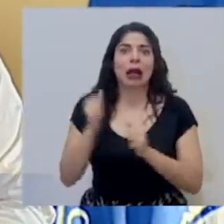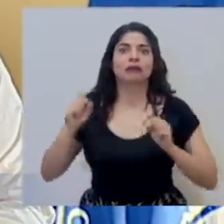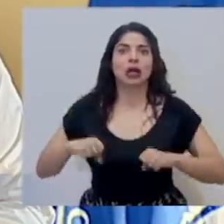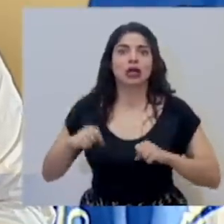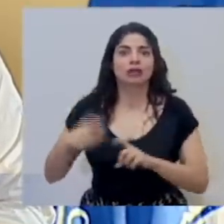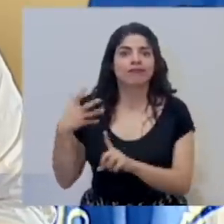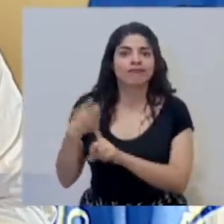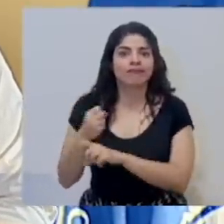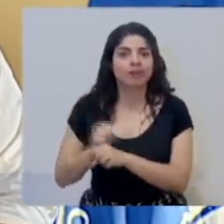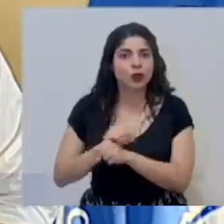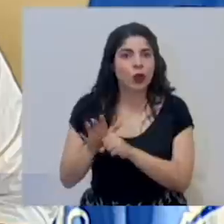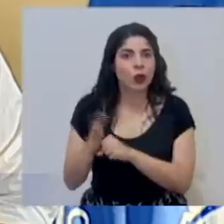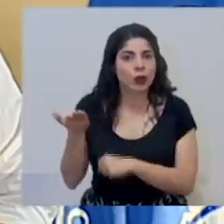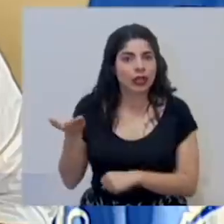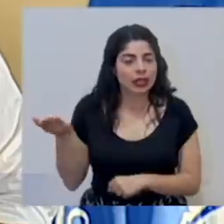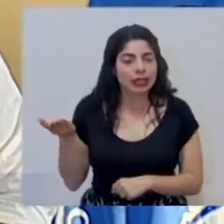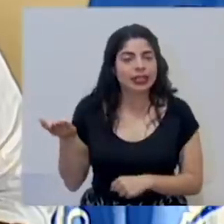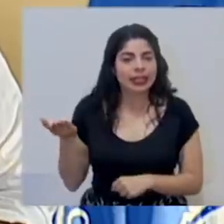más afectada por el COVID.